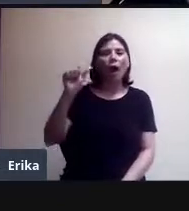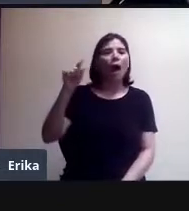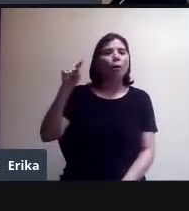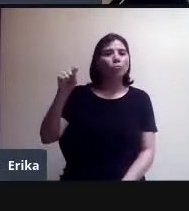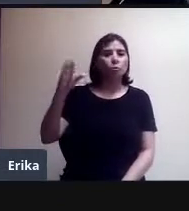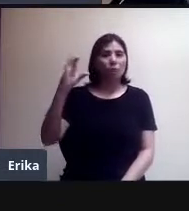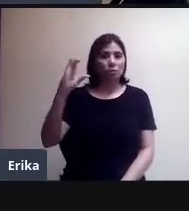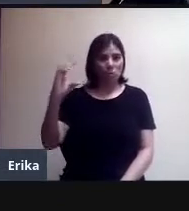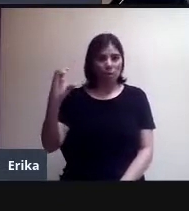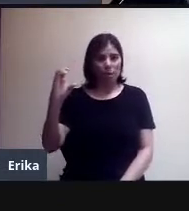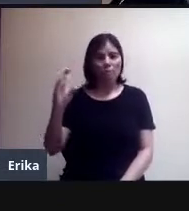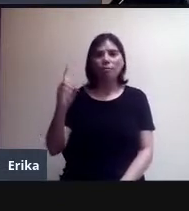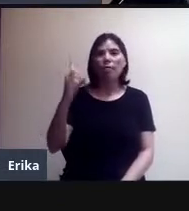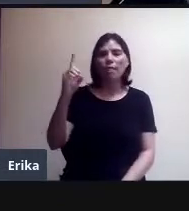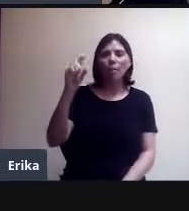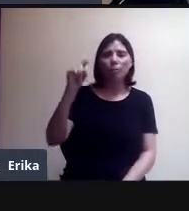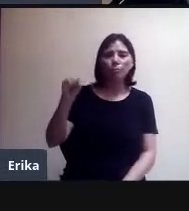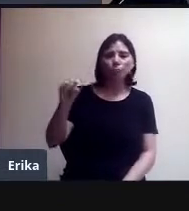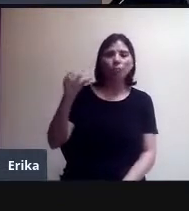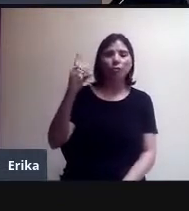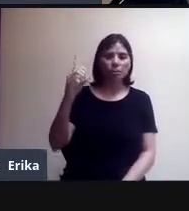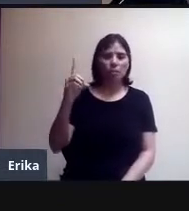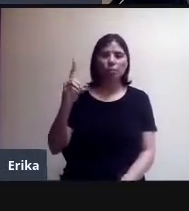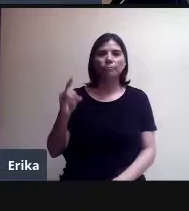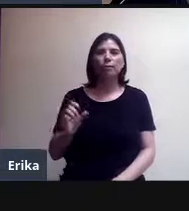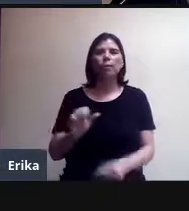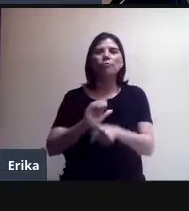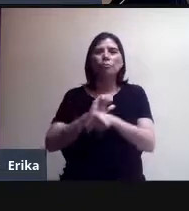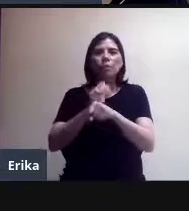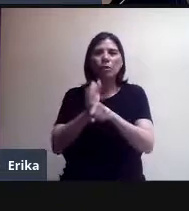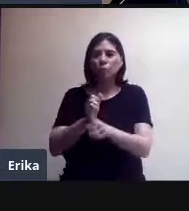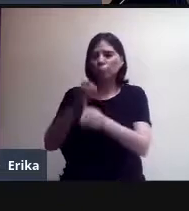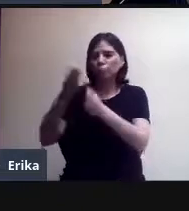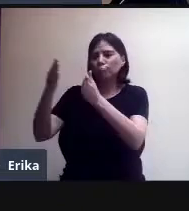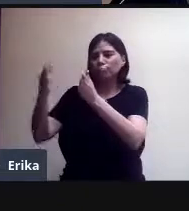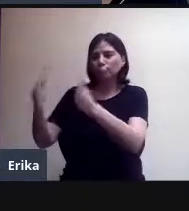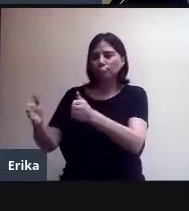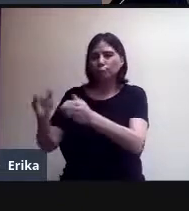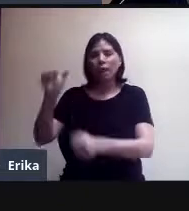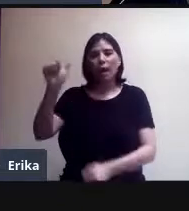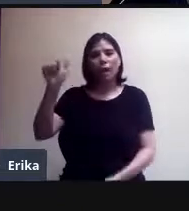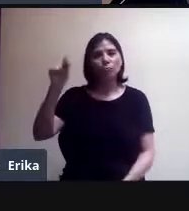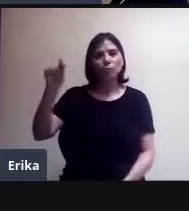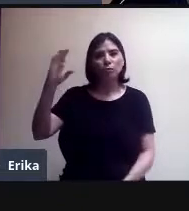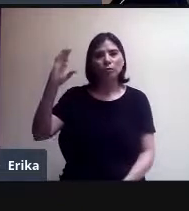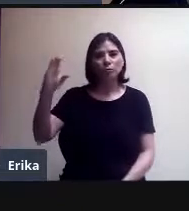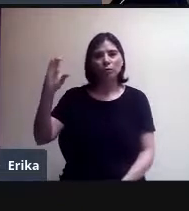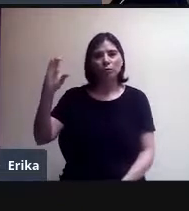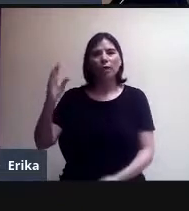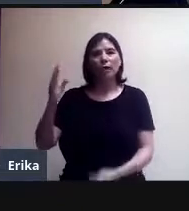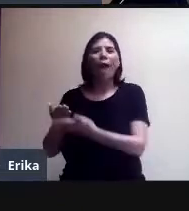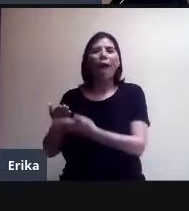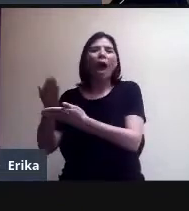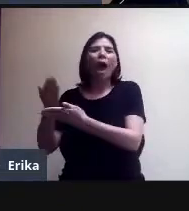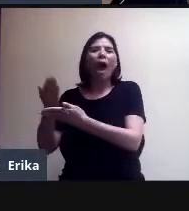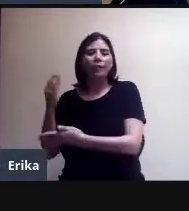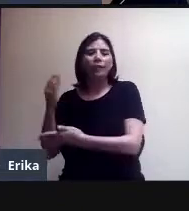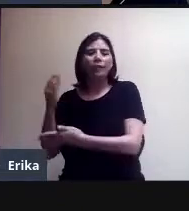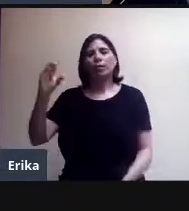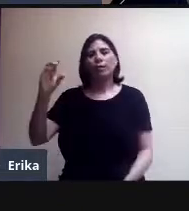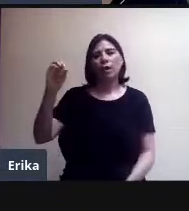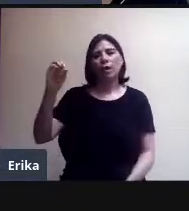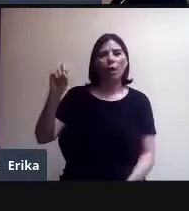en realidad lo que queremos decir es que antes del COVID, voy a usar aquí mi puntero, antes del COVID,